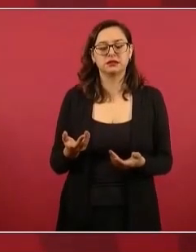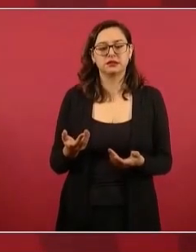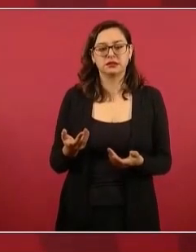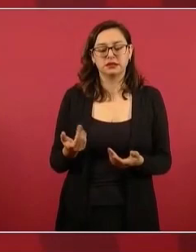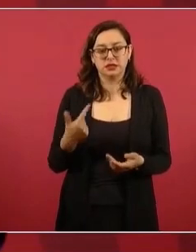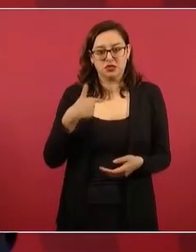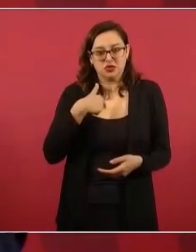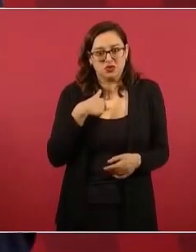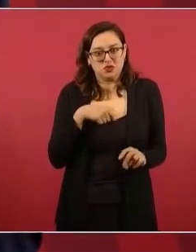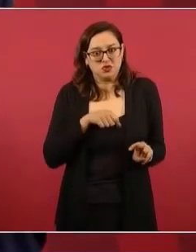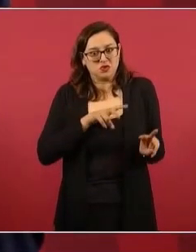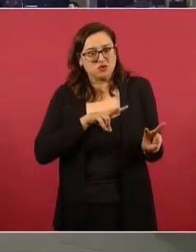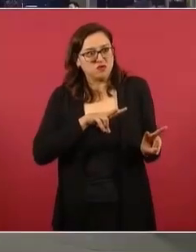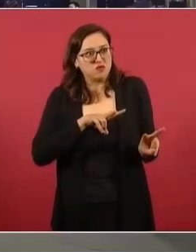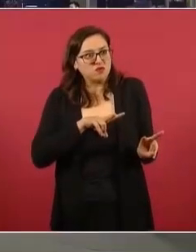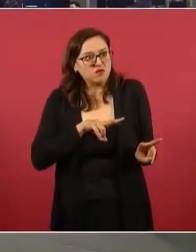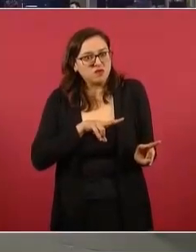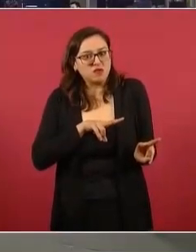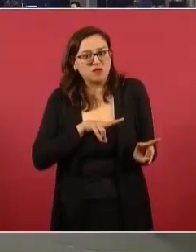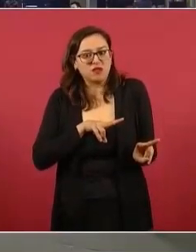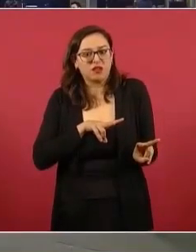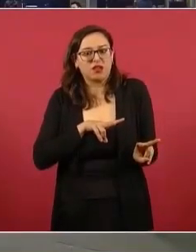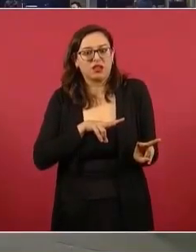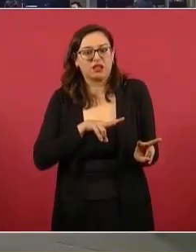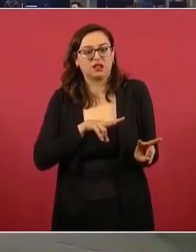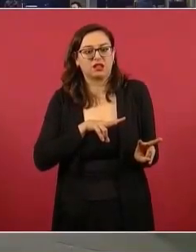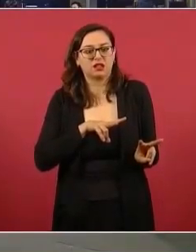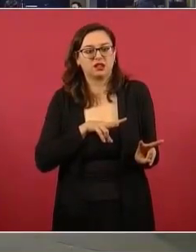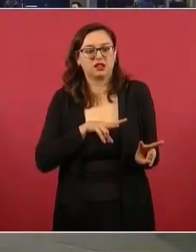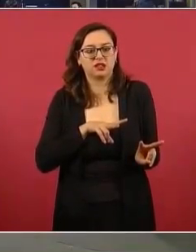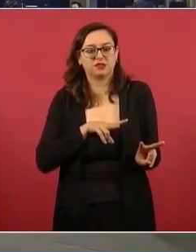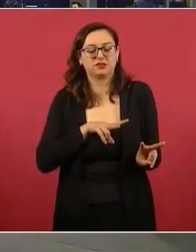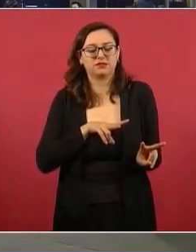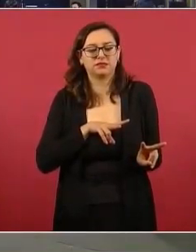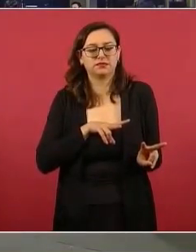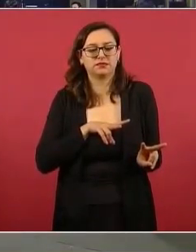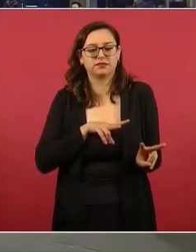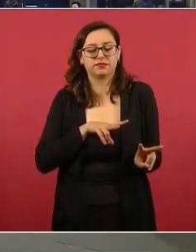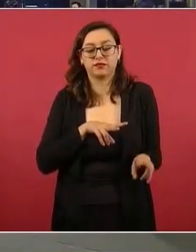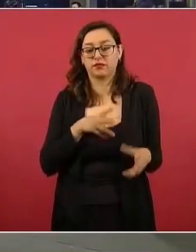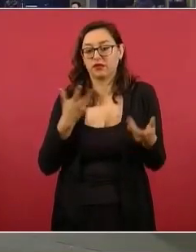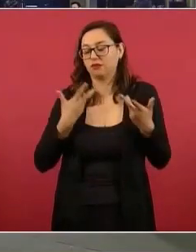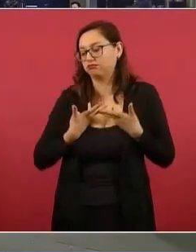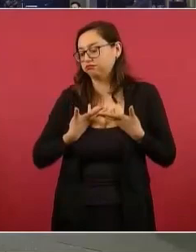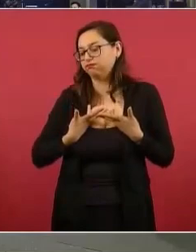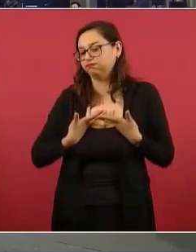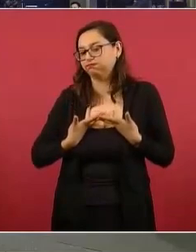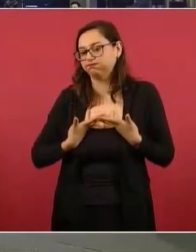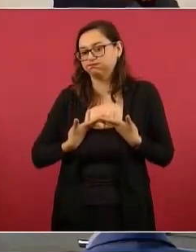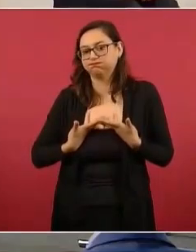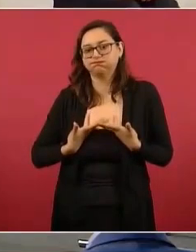quedé anonadado,